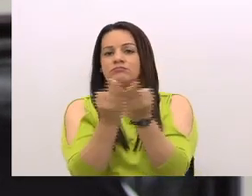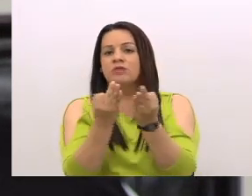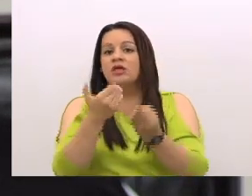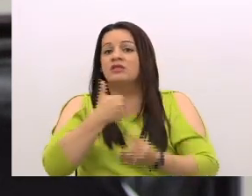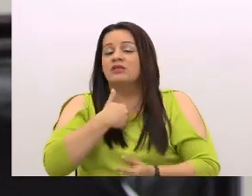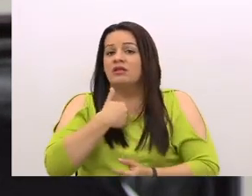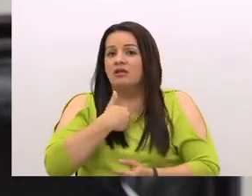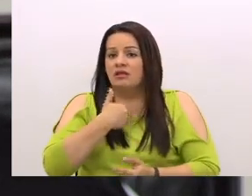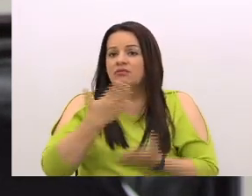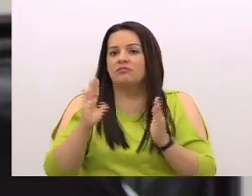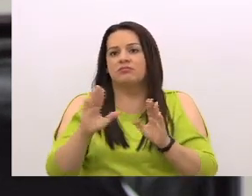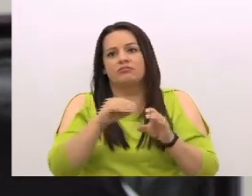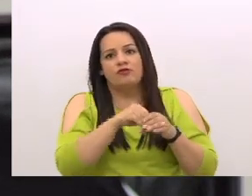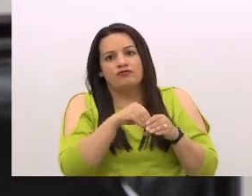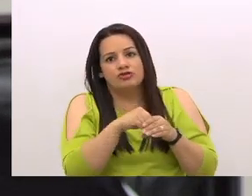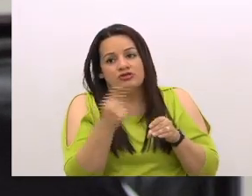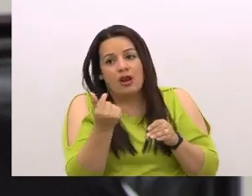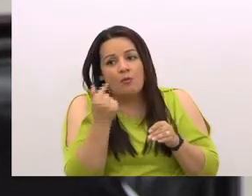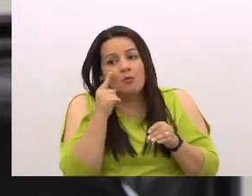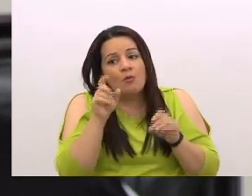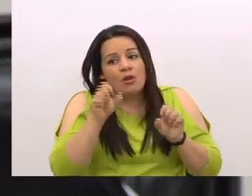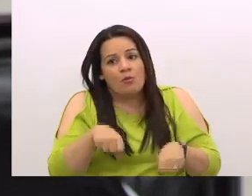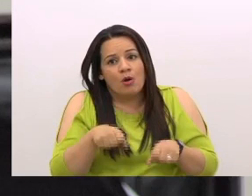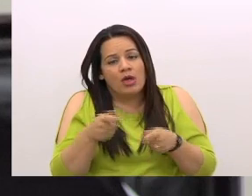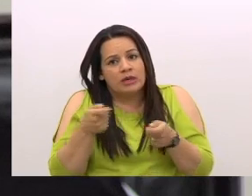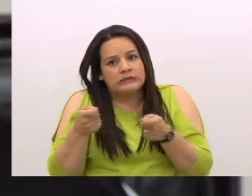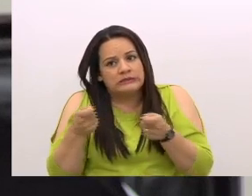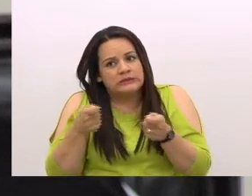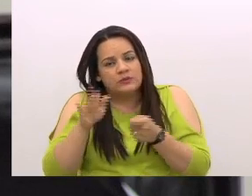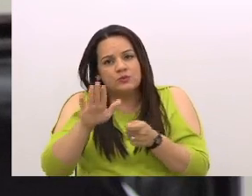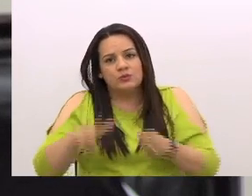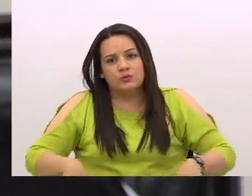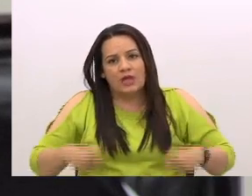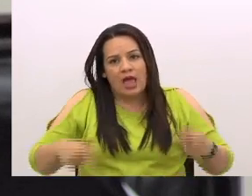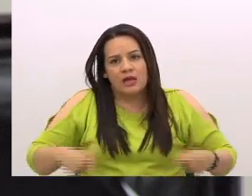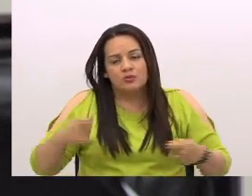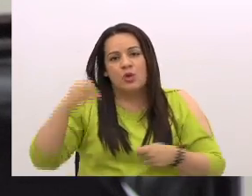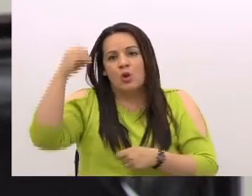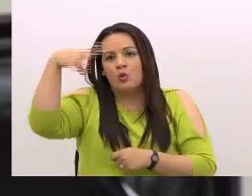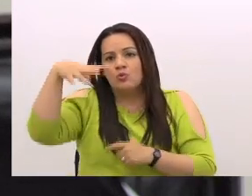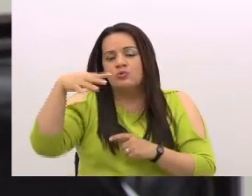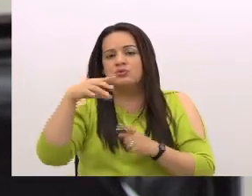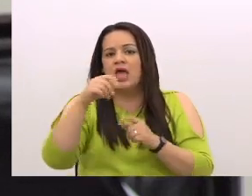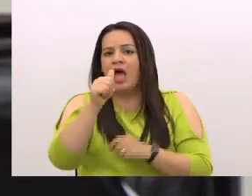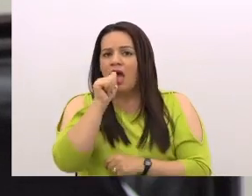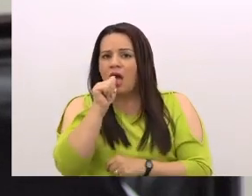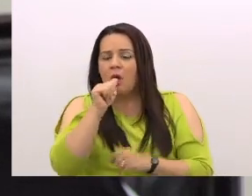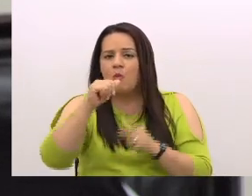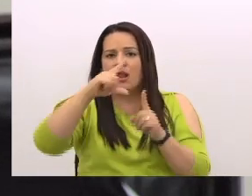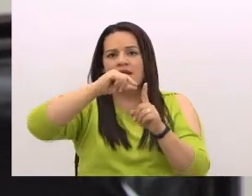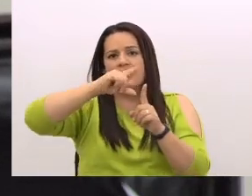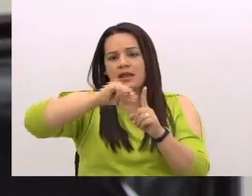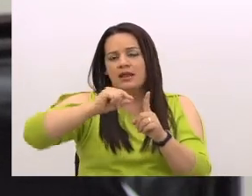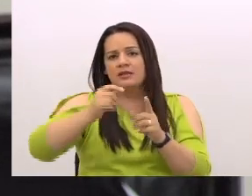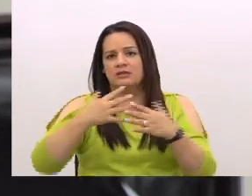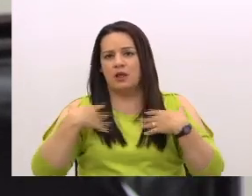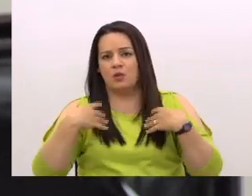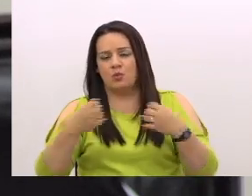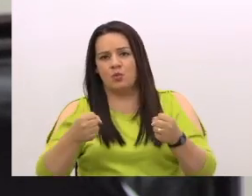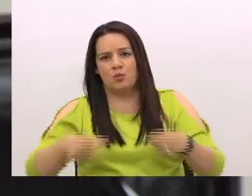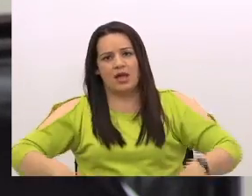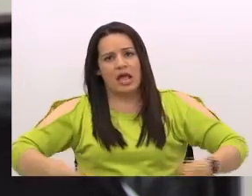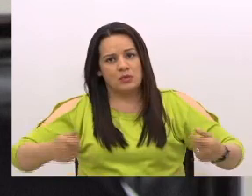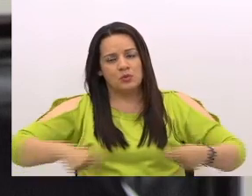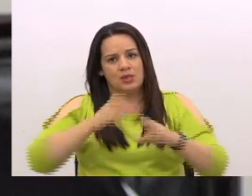menos estas reservas para sostener sus gastos, de luz, de agua, de alquiler, de salud, de gastos de mantenimiento, de